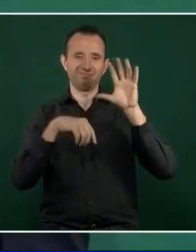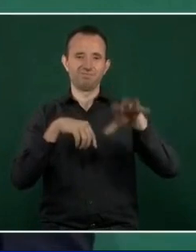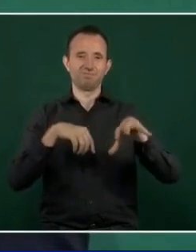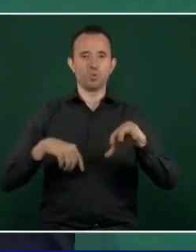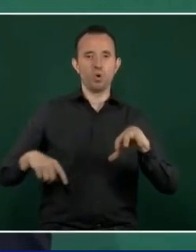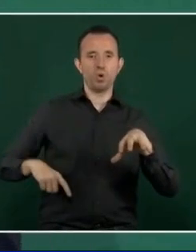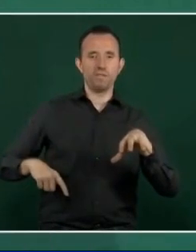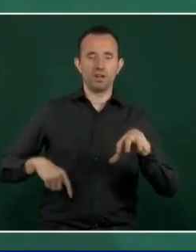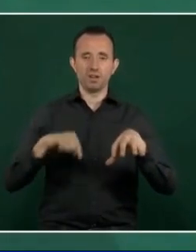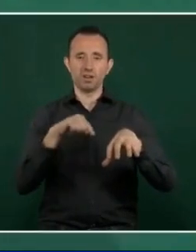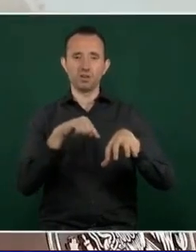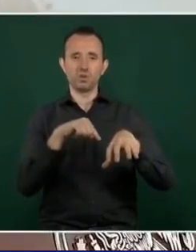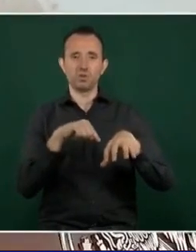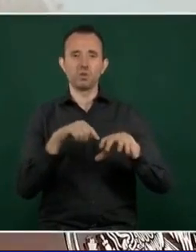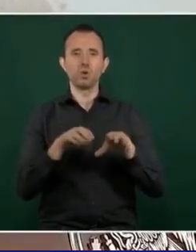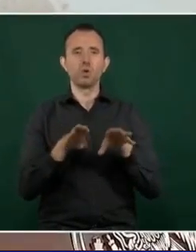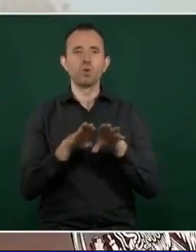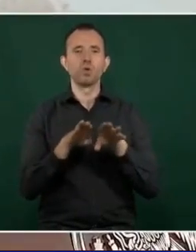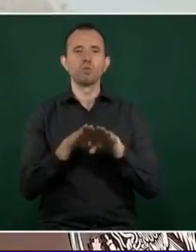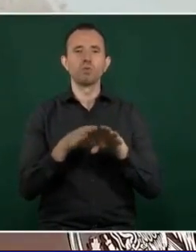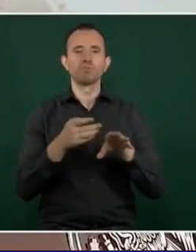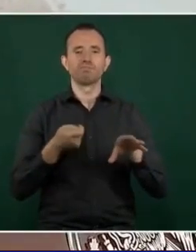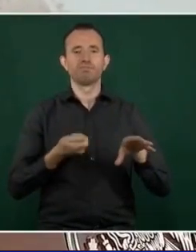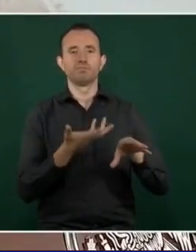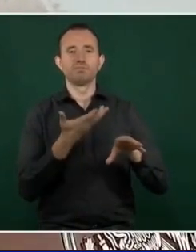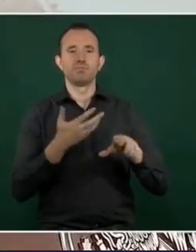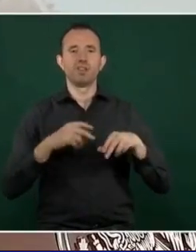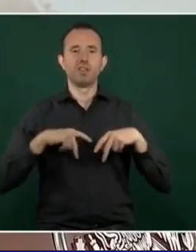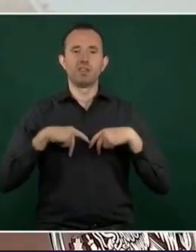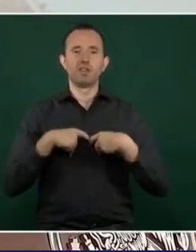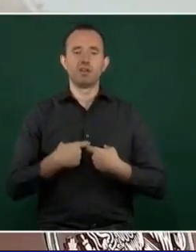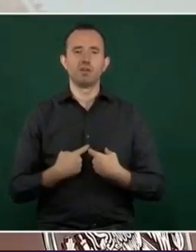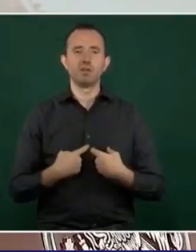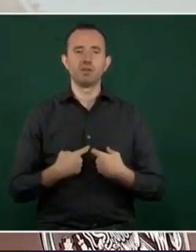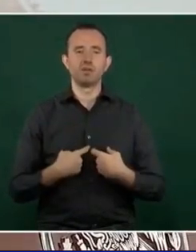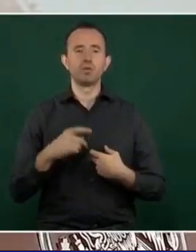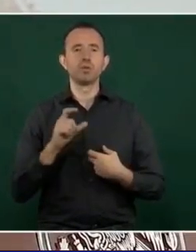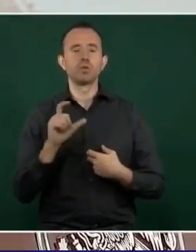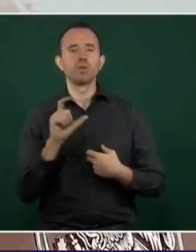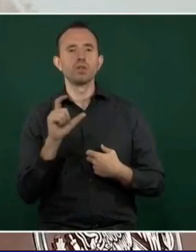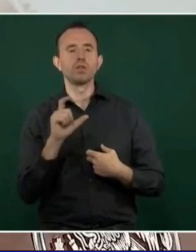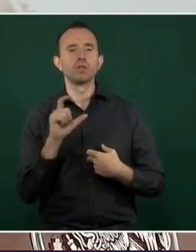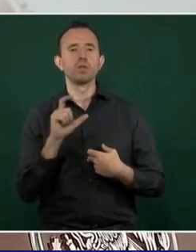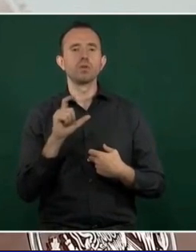actúe con apego a la verdad